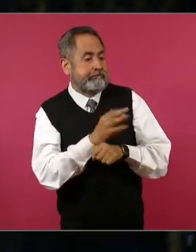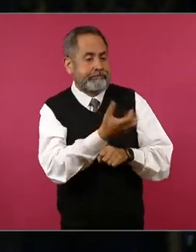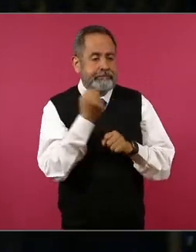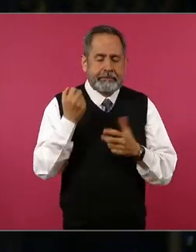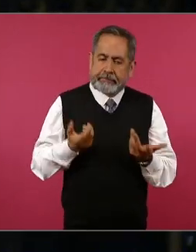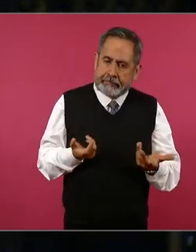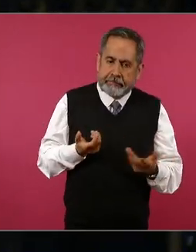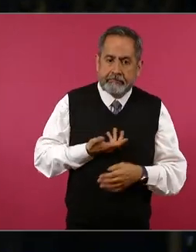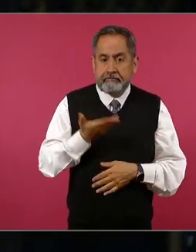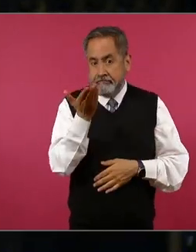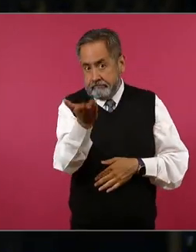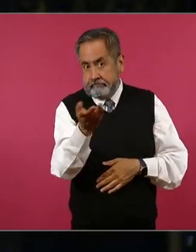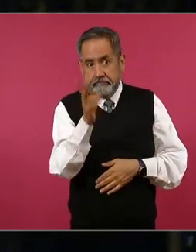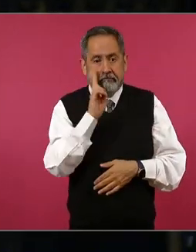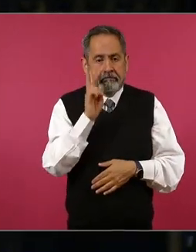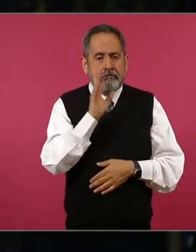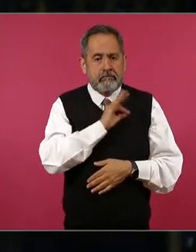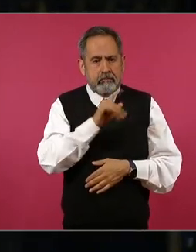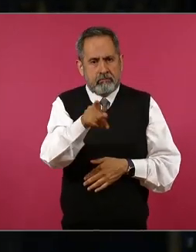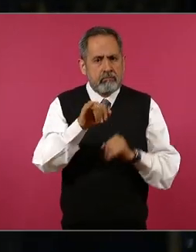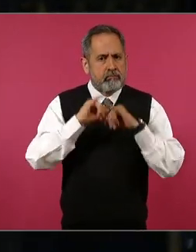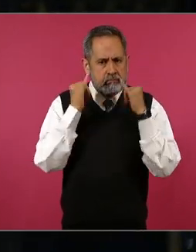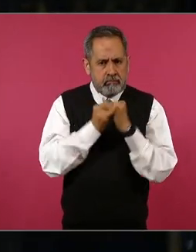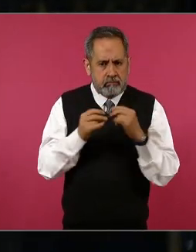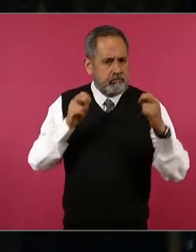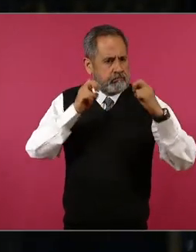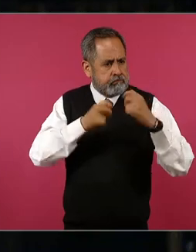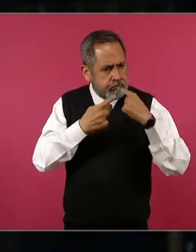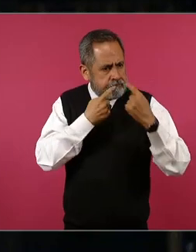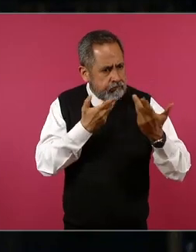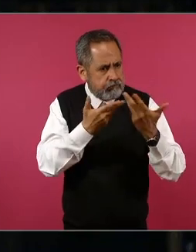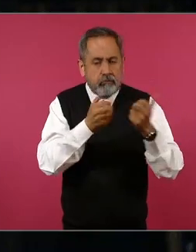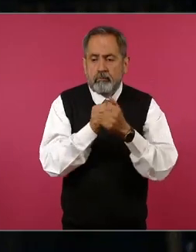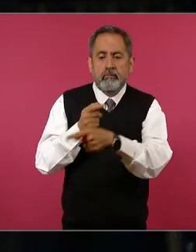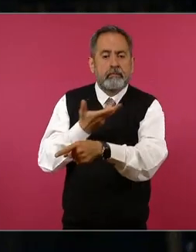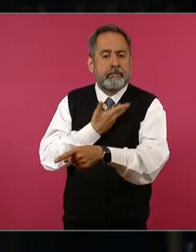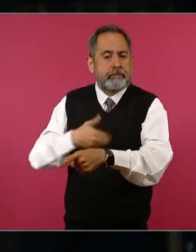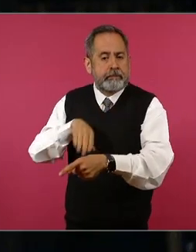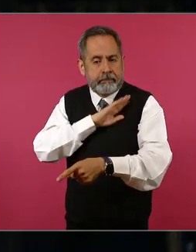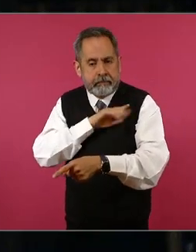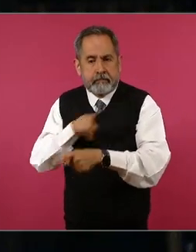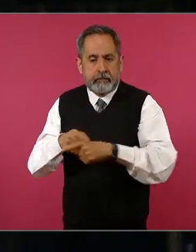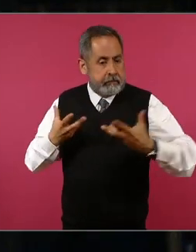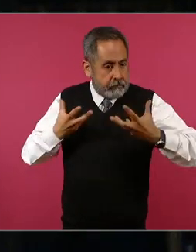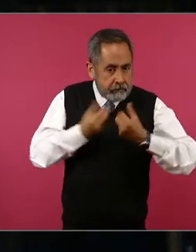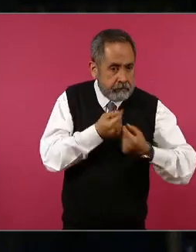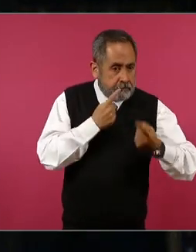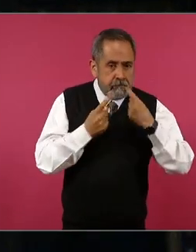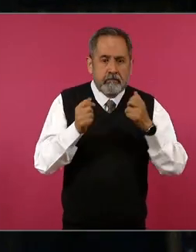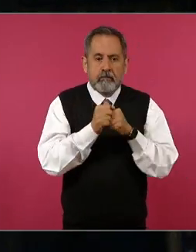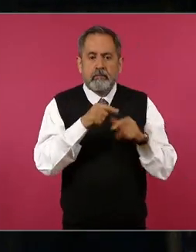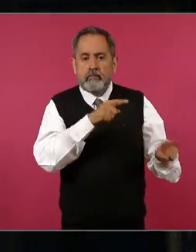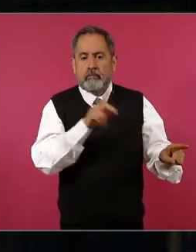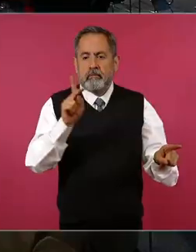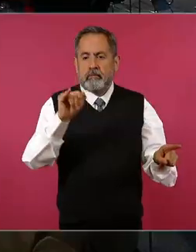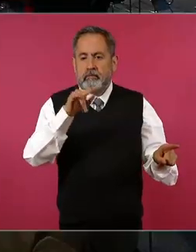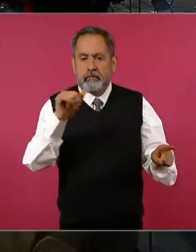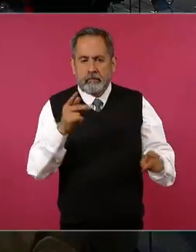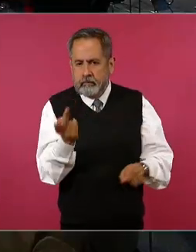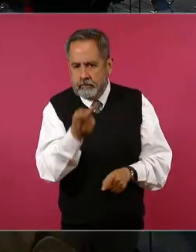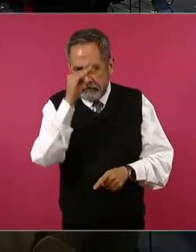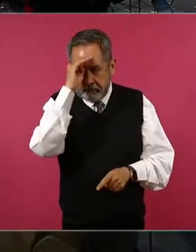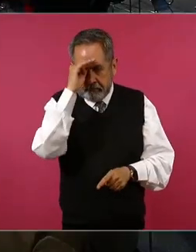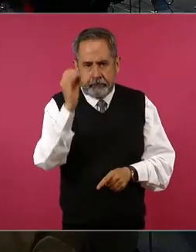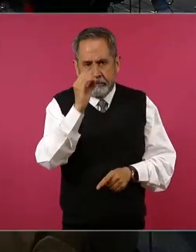por un lado, si hay posibilidad de alguna reunión con ella y con la presidenta electa y qué piensa de estos señalamientos. Gracias.